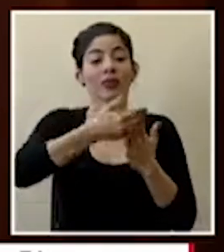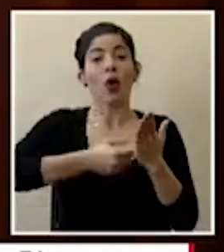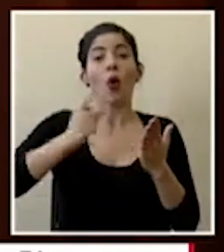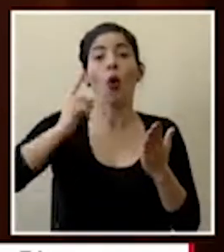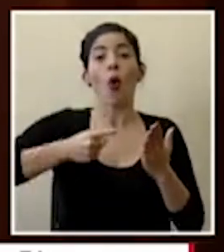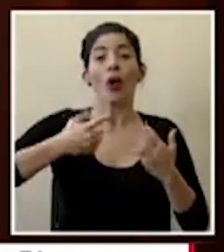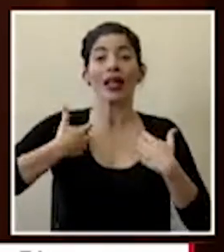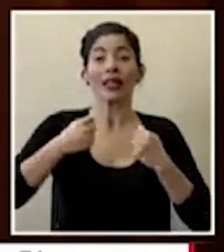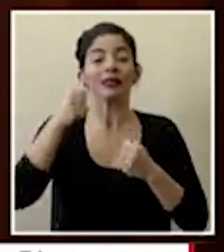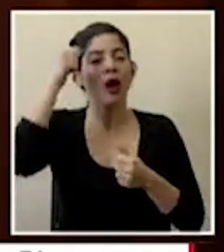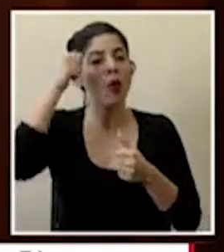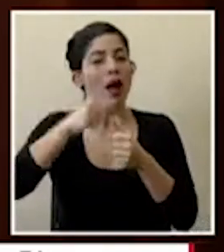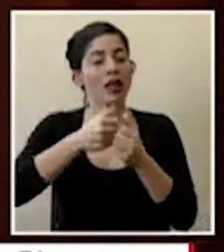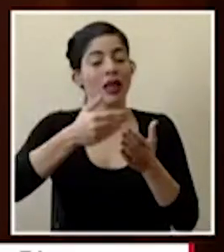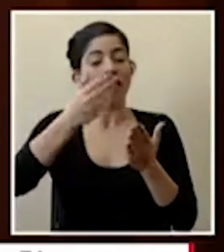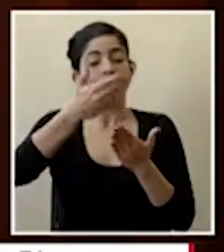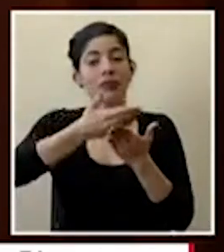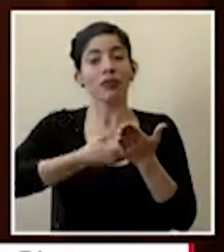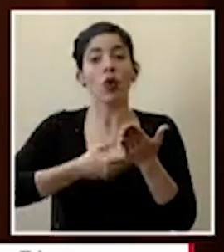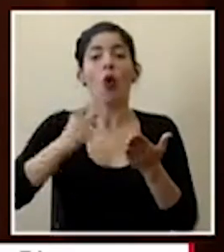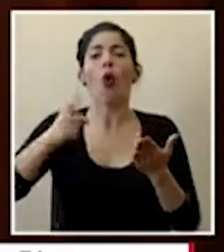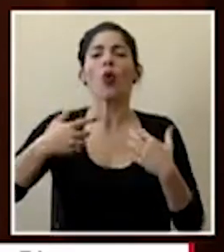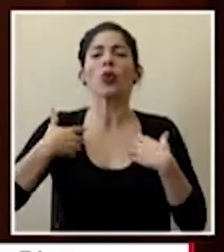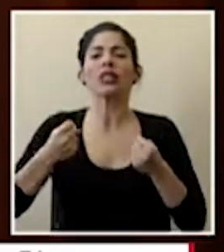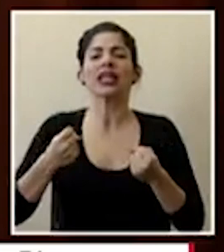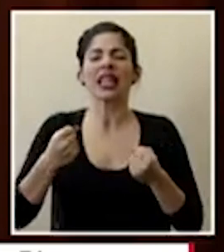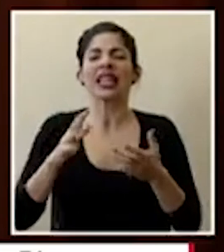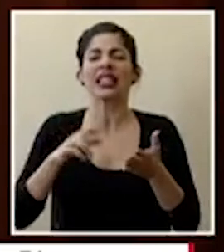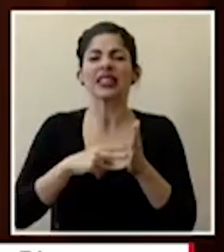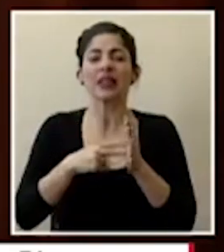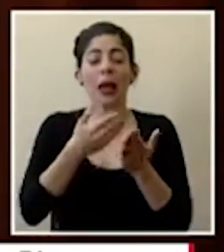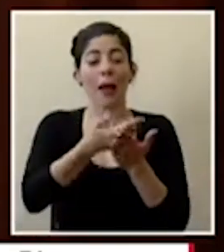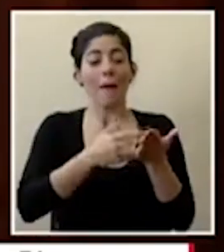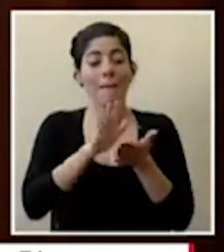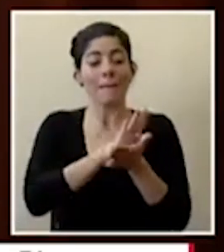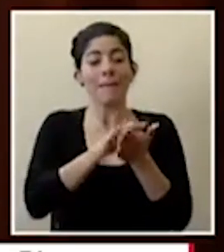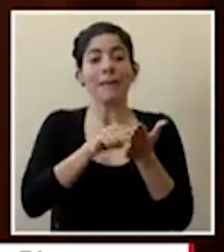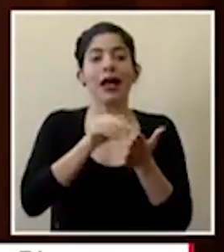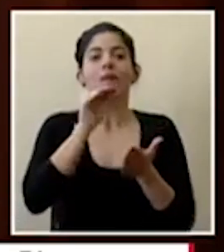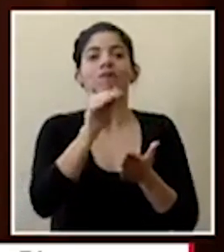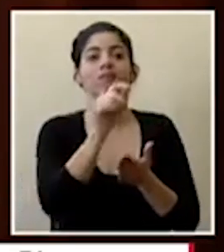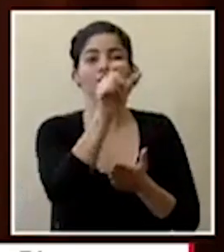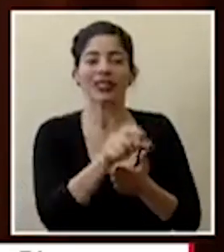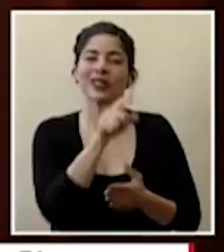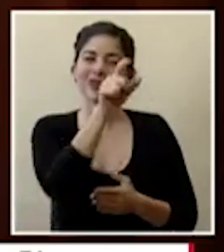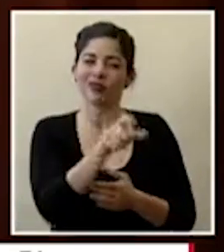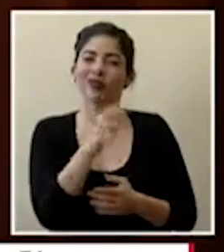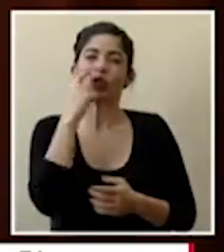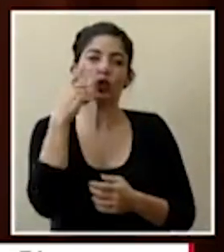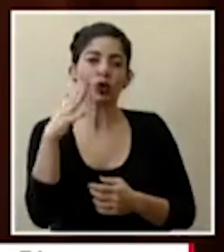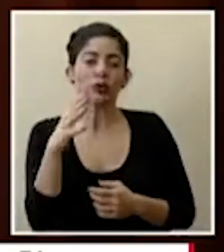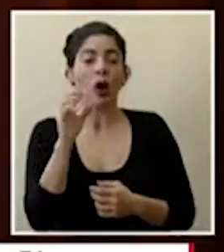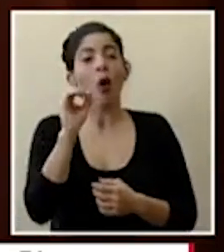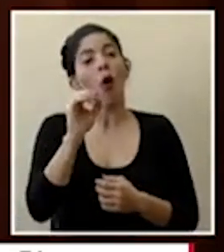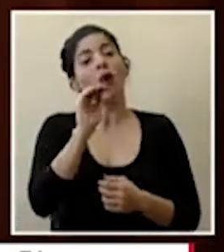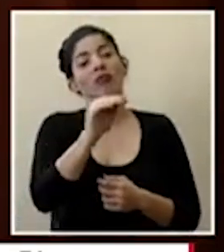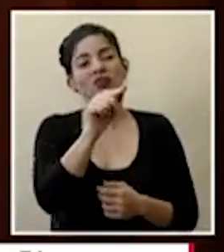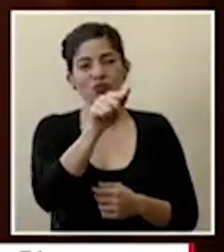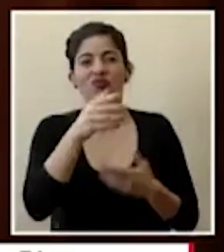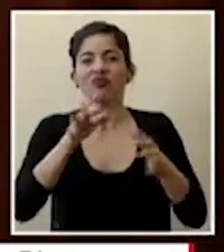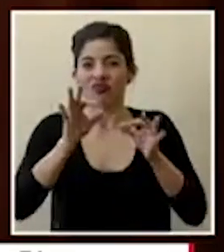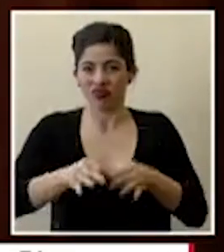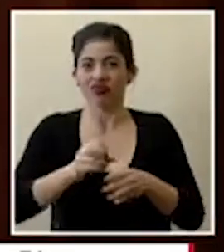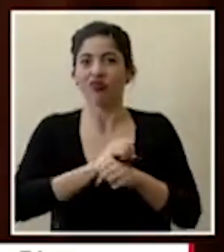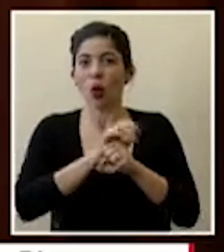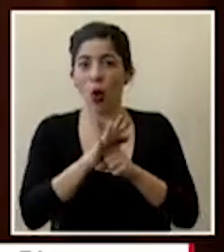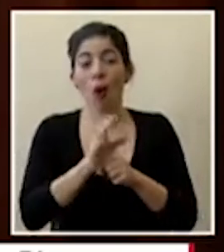sanitarias recordemos que la orden sanitaria es el documento mediante el cual se le indica a una persona que es sospechosa o confirmada o bien también una